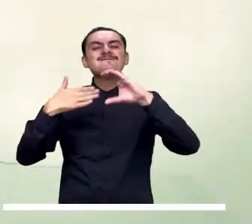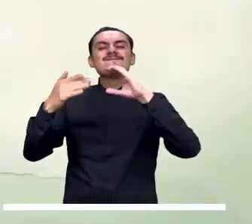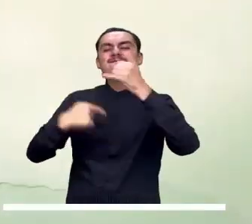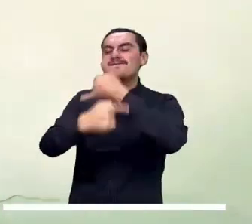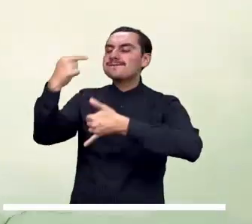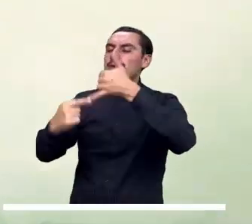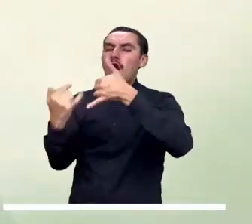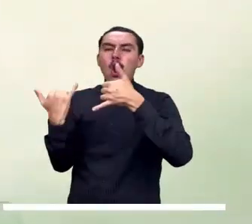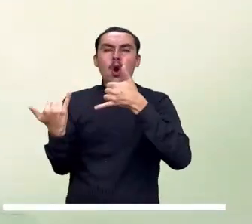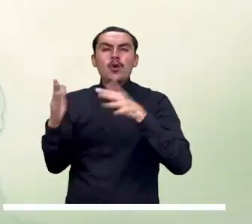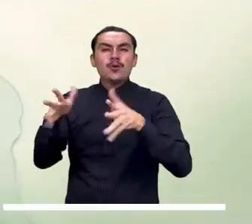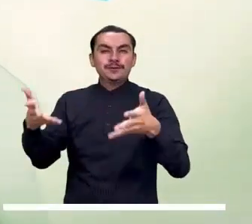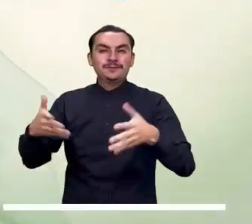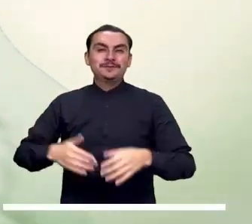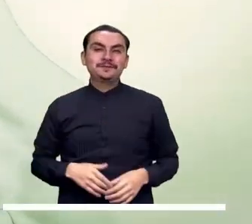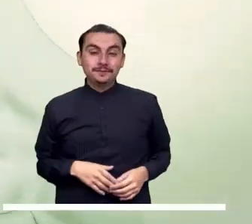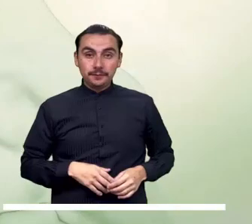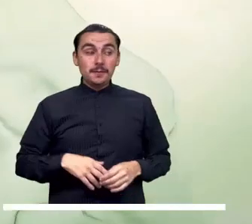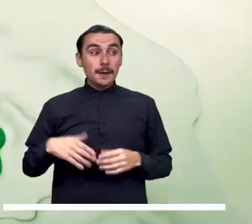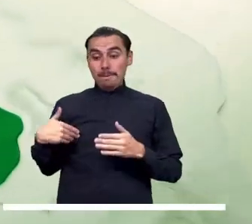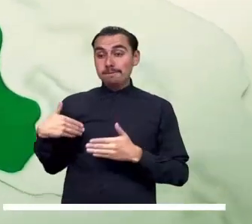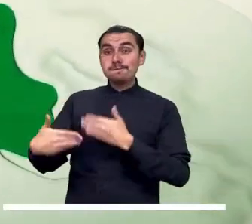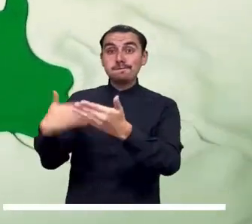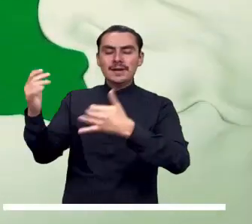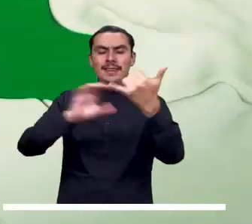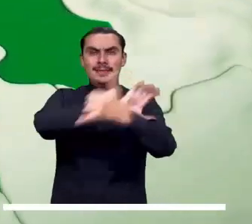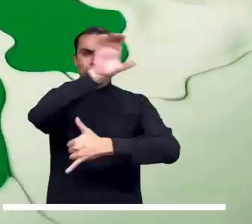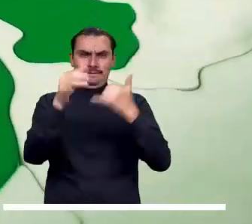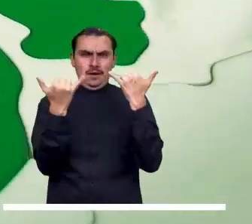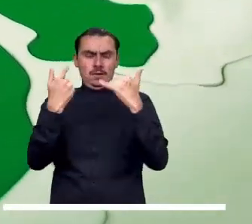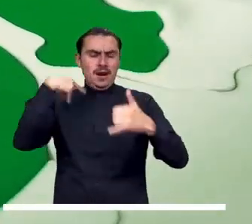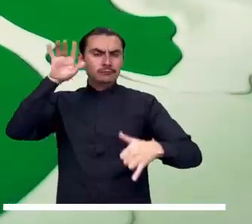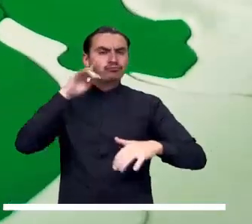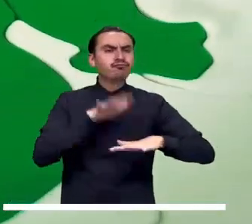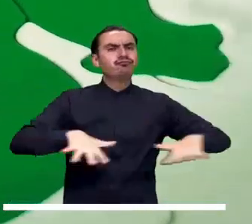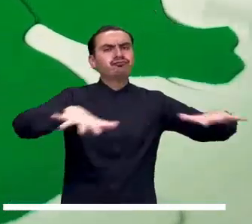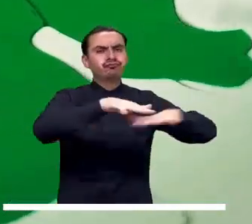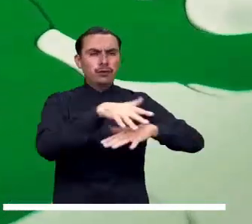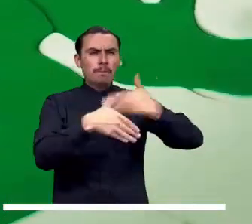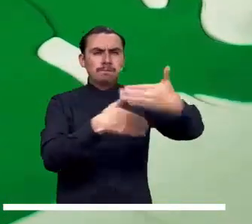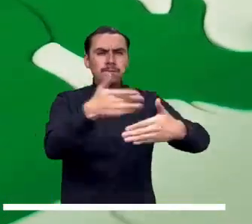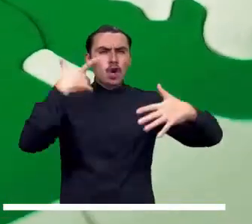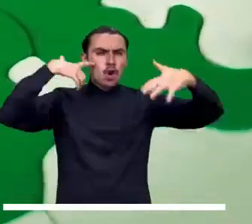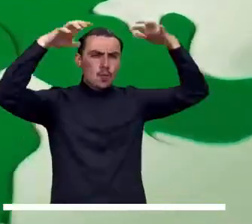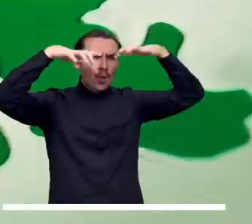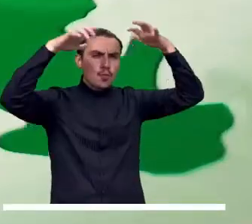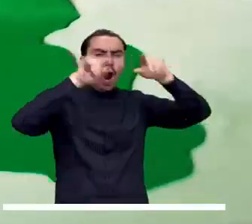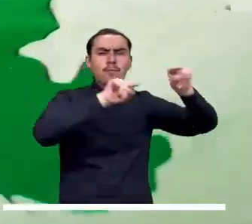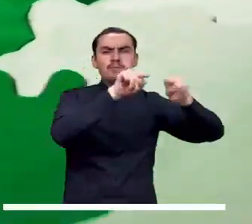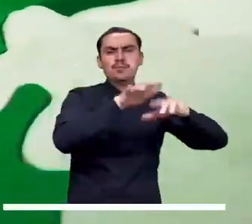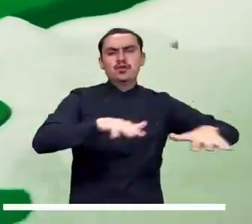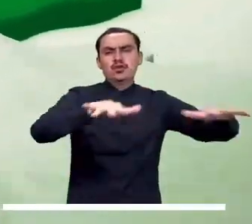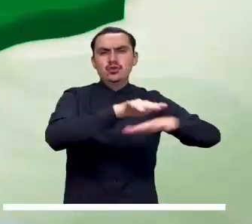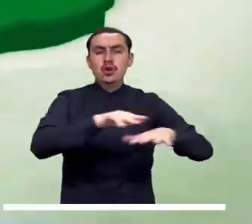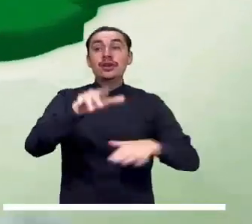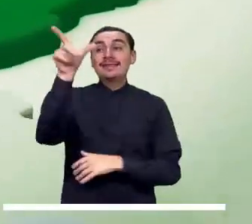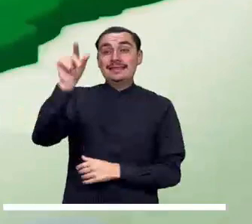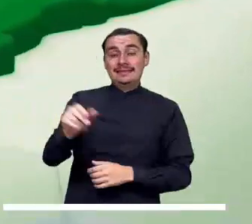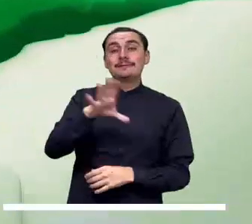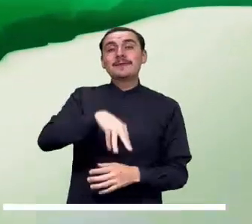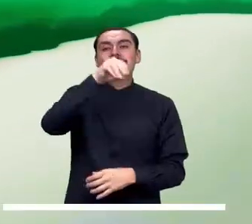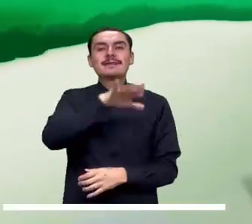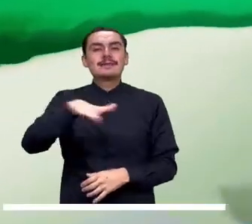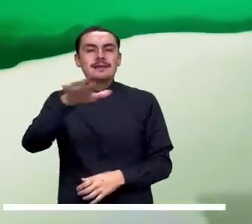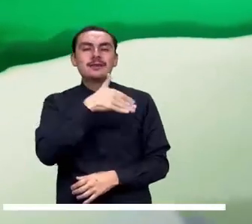Iniciamos nuestro recorrido con el Caribe, donde las lluvias se concentrarían sobre sectores de Bolívar, Cesar, Sucre y Córdoba.